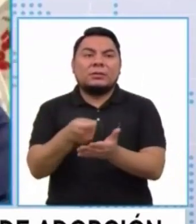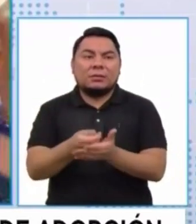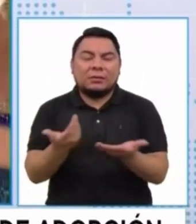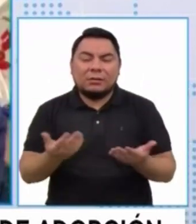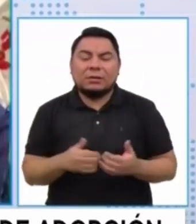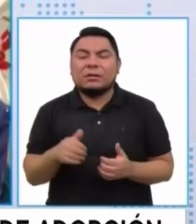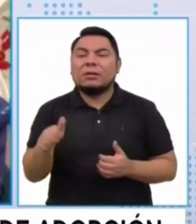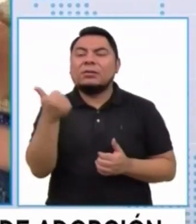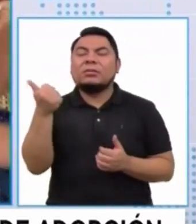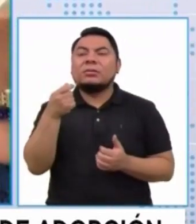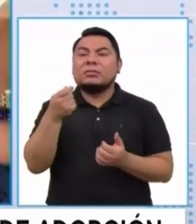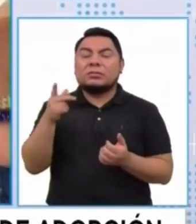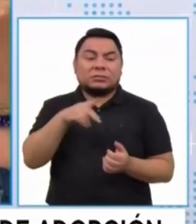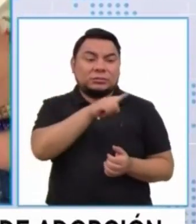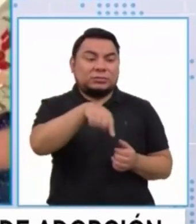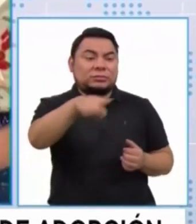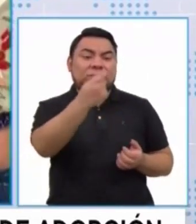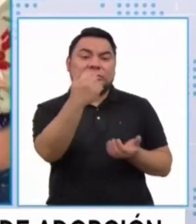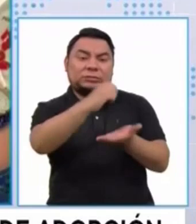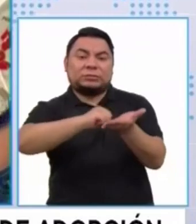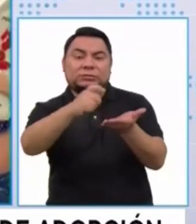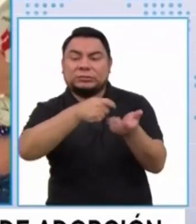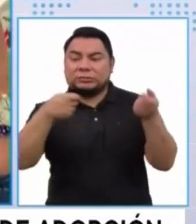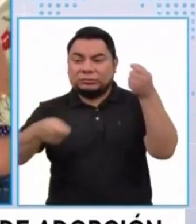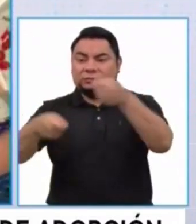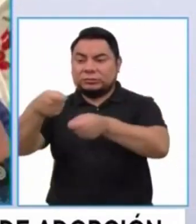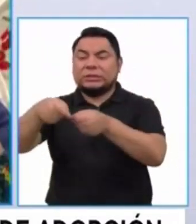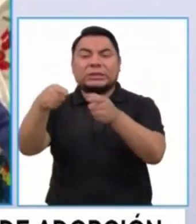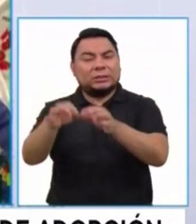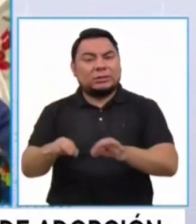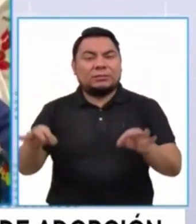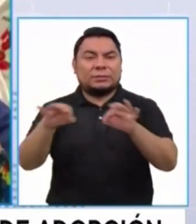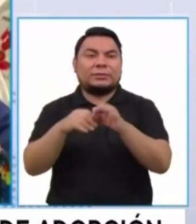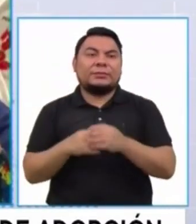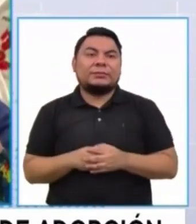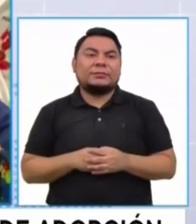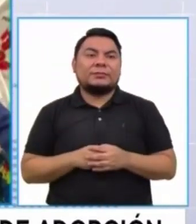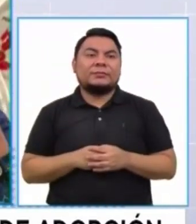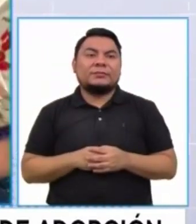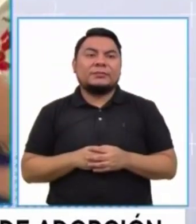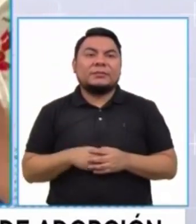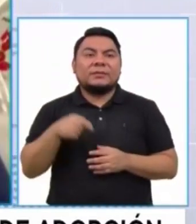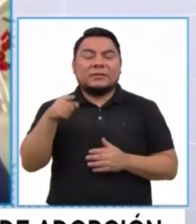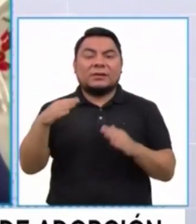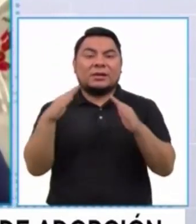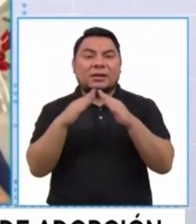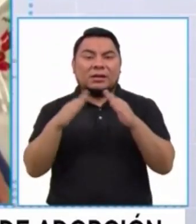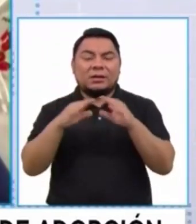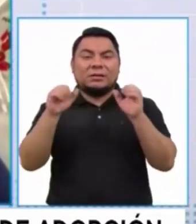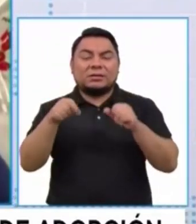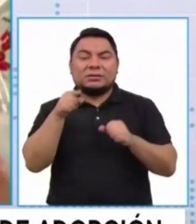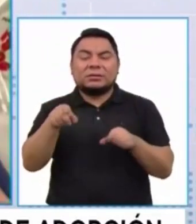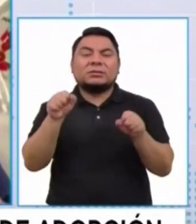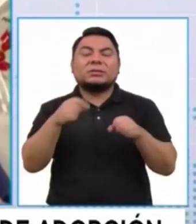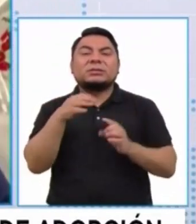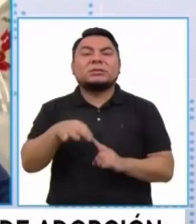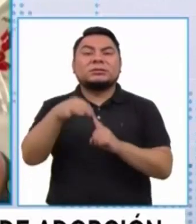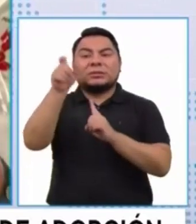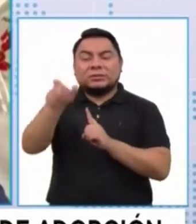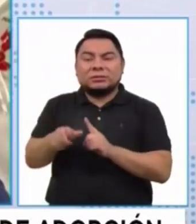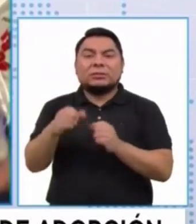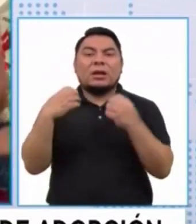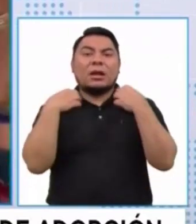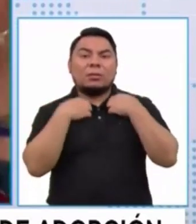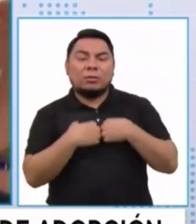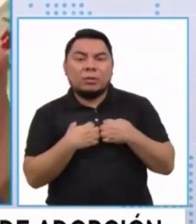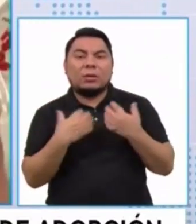obras por impuestos es muy importante. Ahora, esta casa evidentemente contaría con especialistas, con